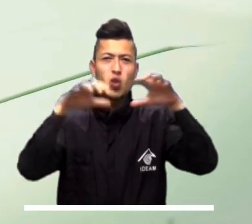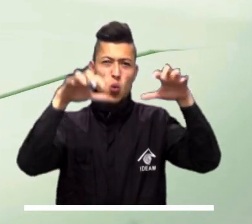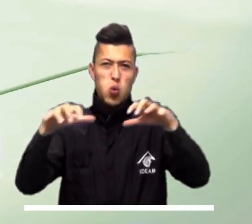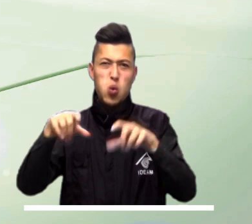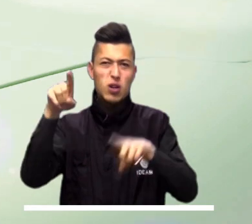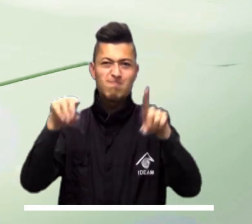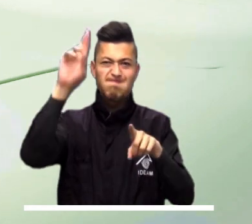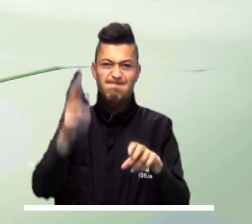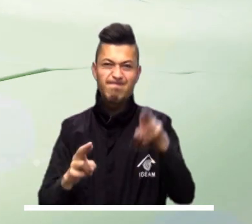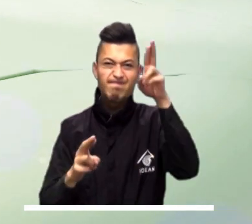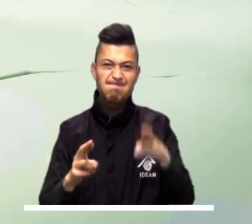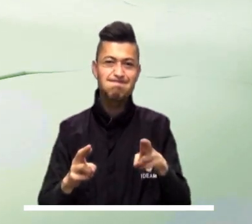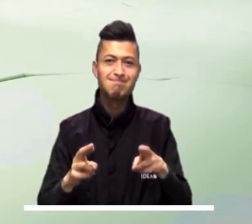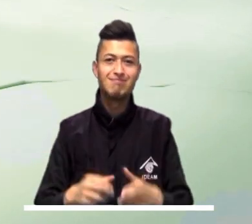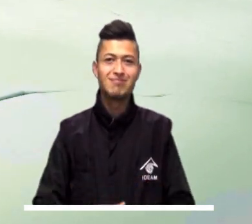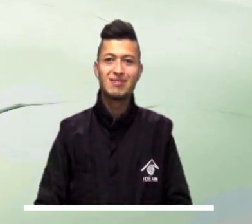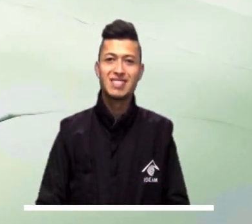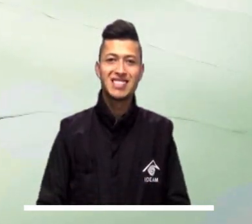rayos y truenos.